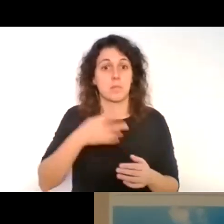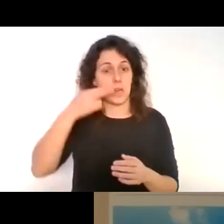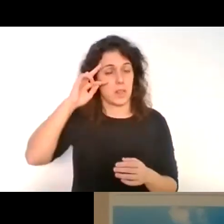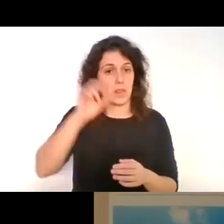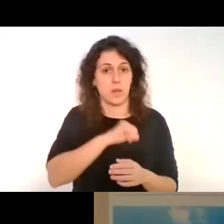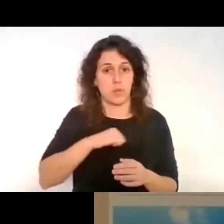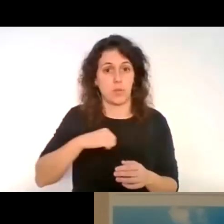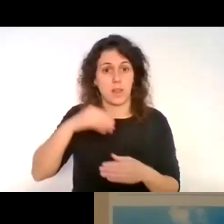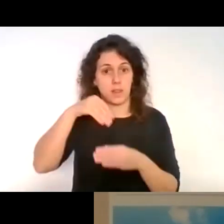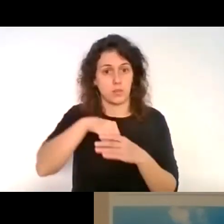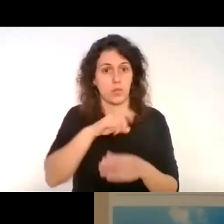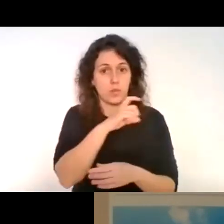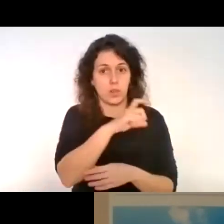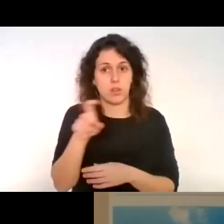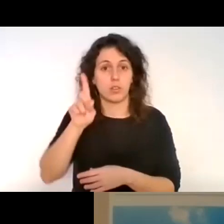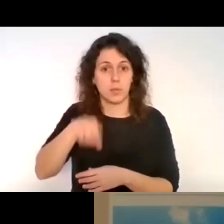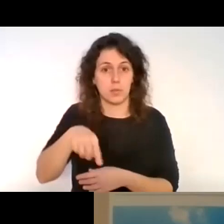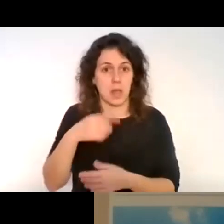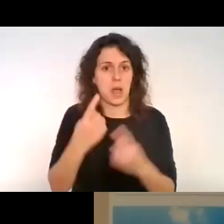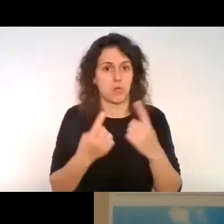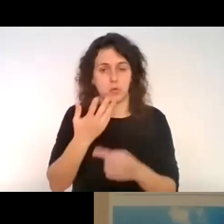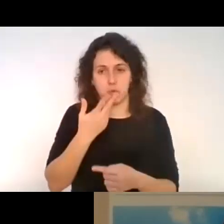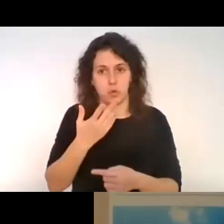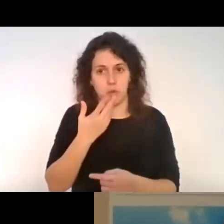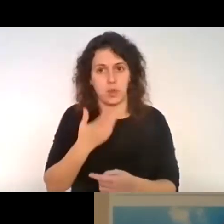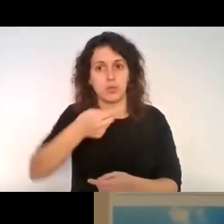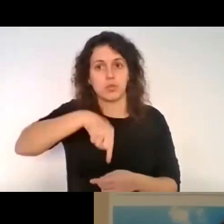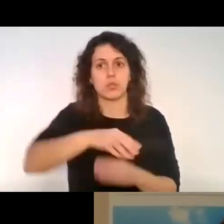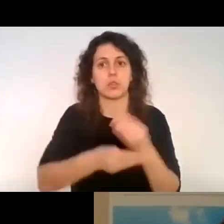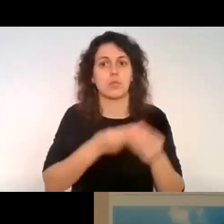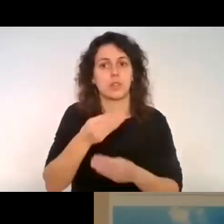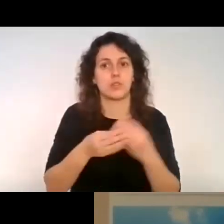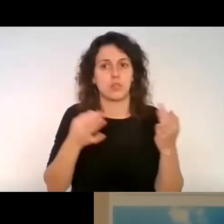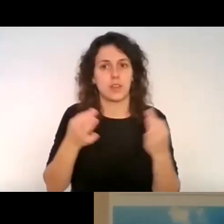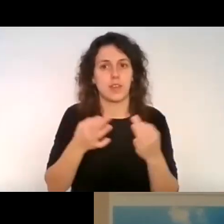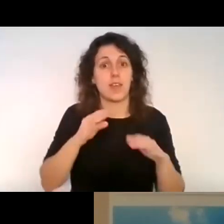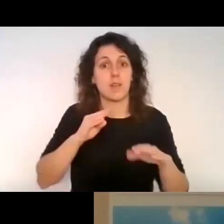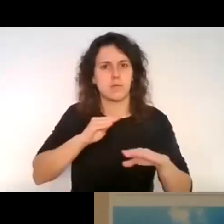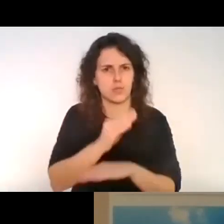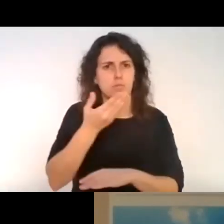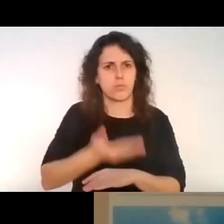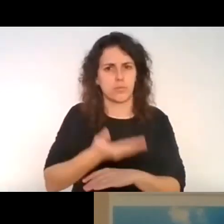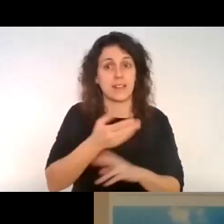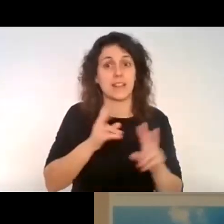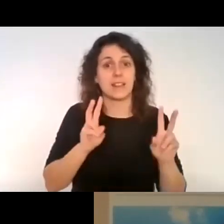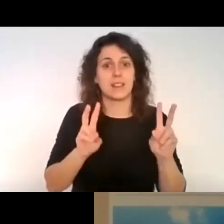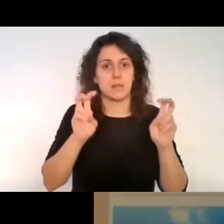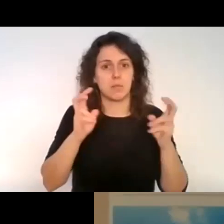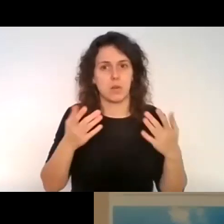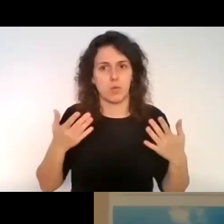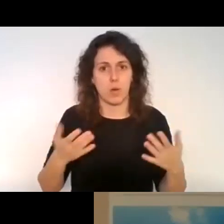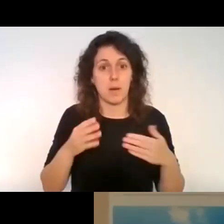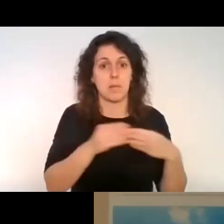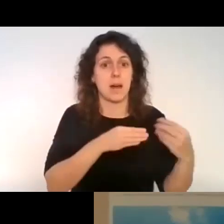la fundación también, que algunos conocéis, nosotros hemos hecho siempre una inversión muy grande en el tema de los